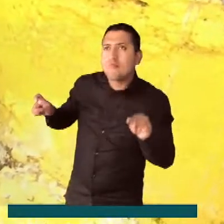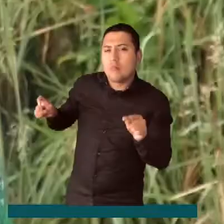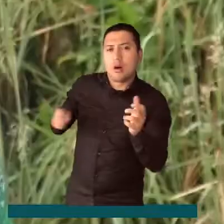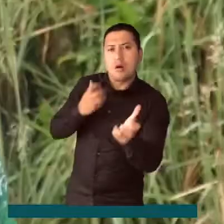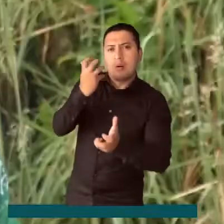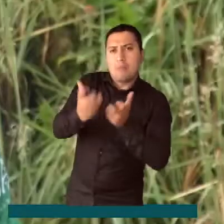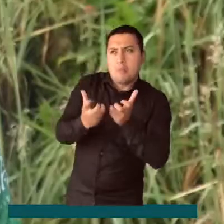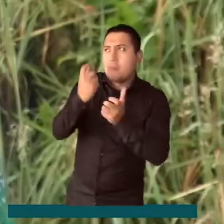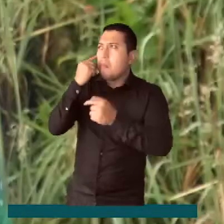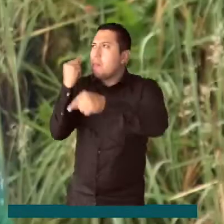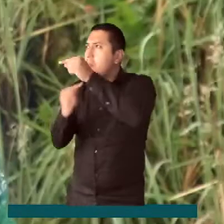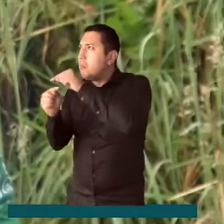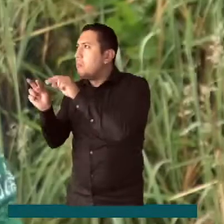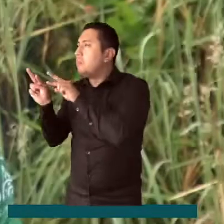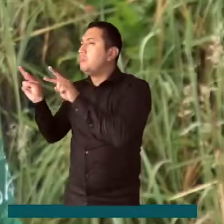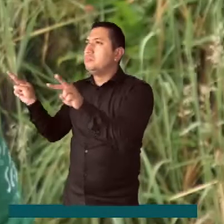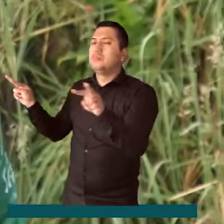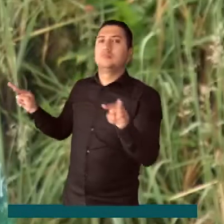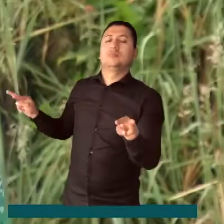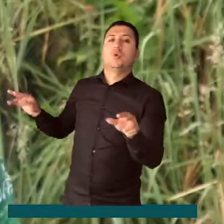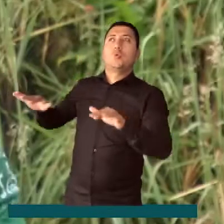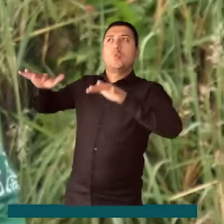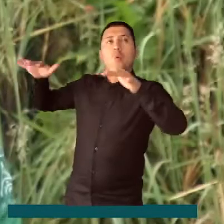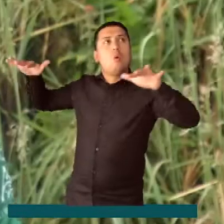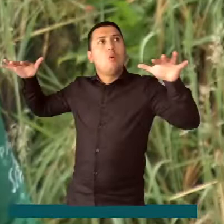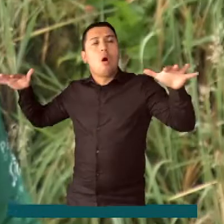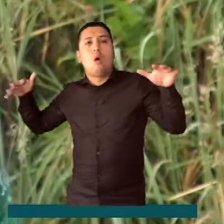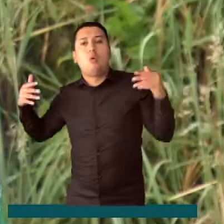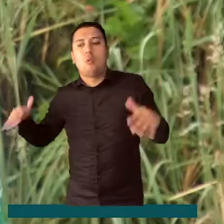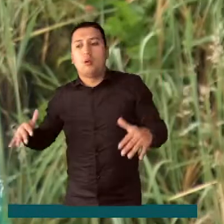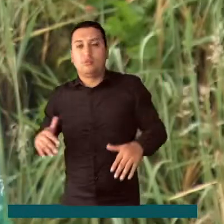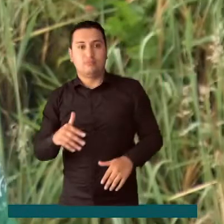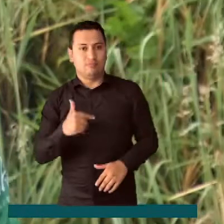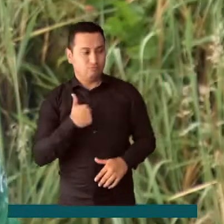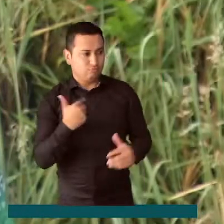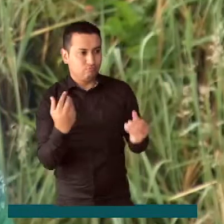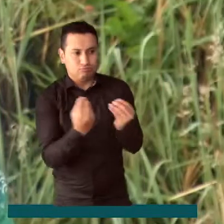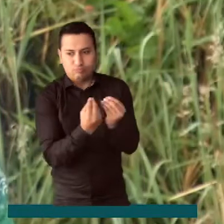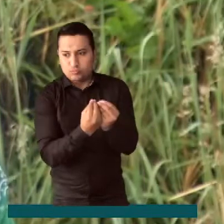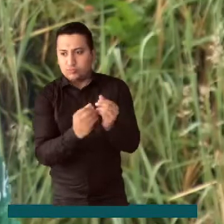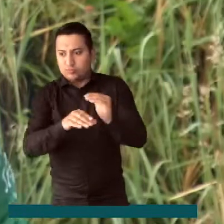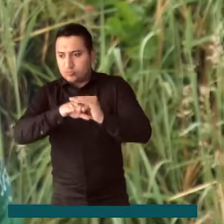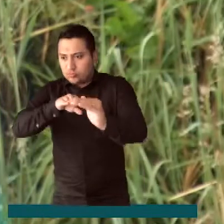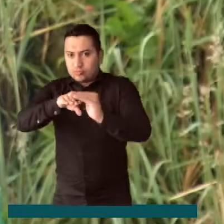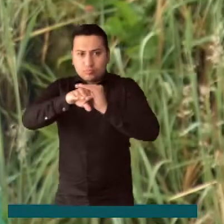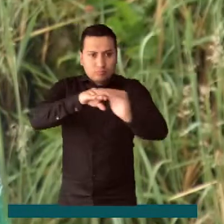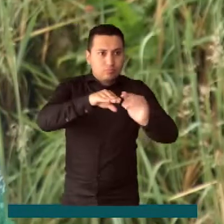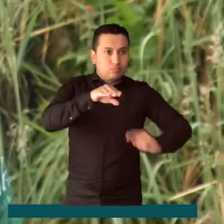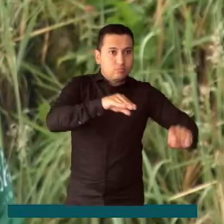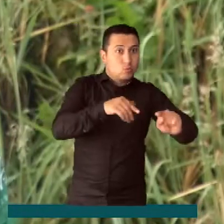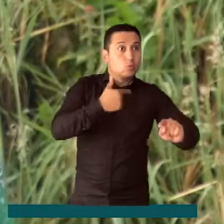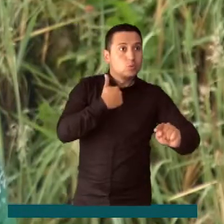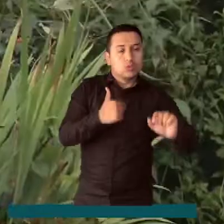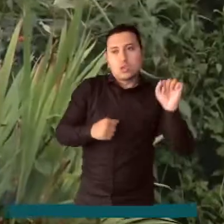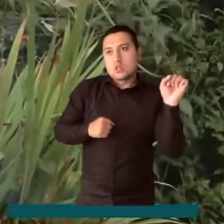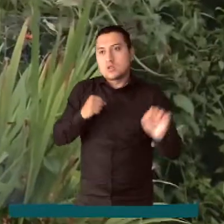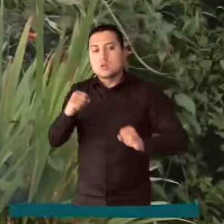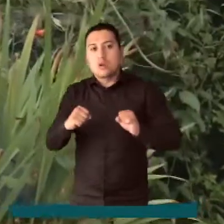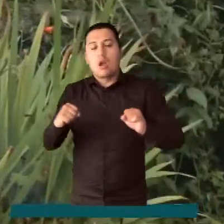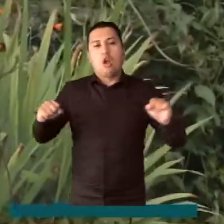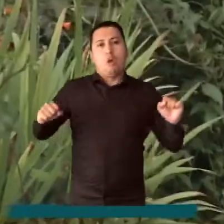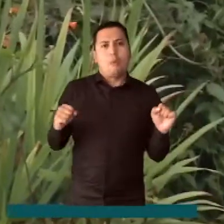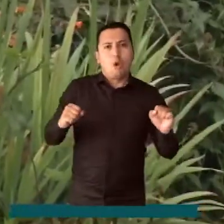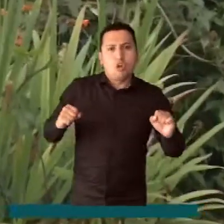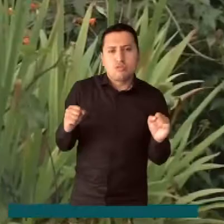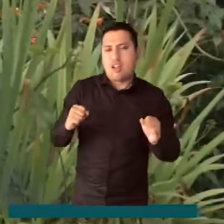gastronómicas. Extenderle la invitación a todos los compañeros que les gusta el ciclismo de Bogotá, de Silvania, de Jusagasugá, para